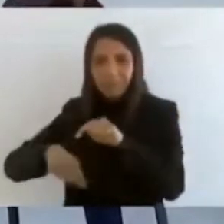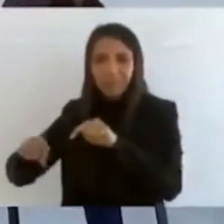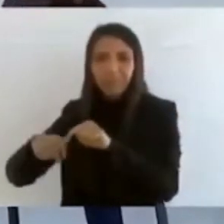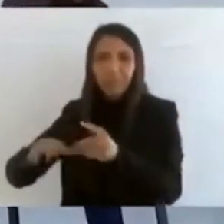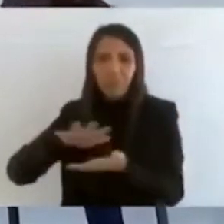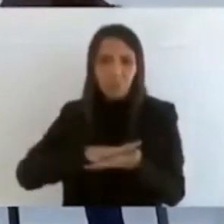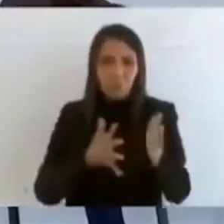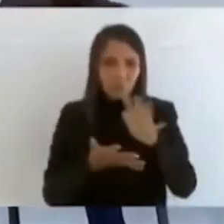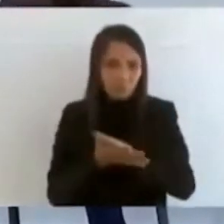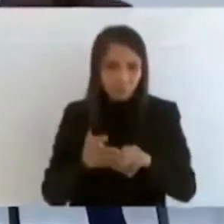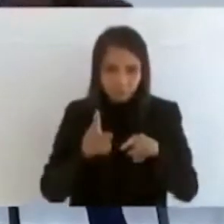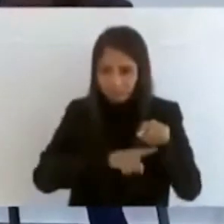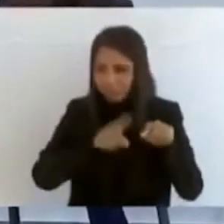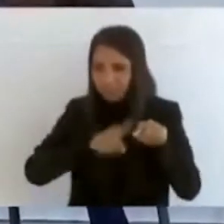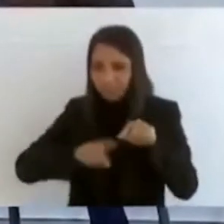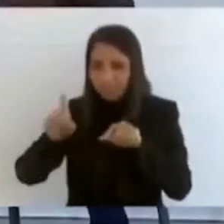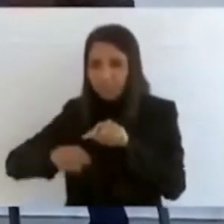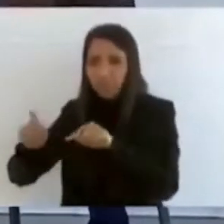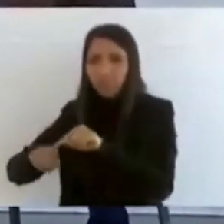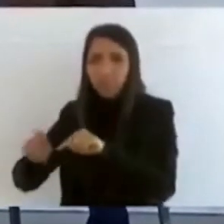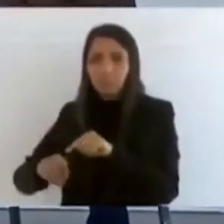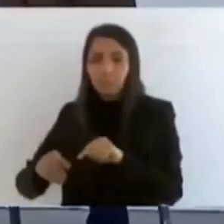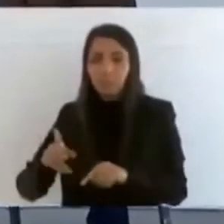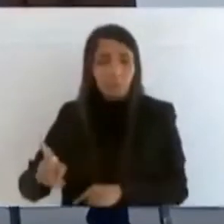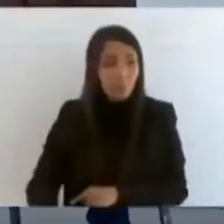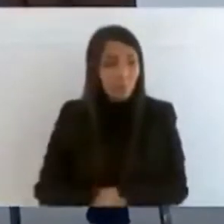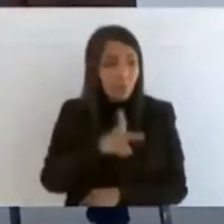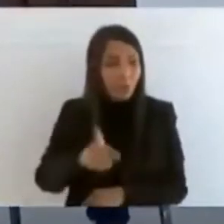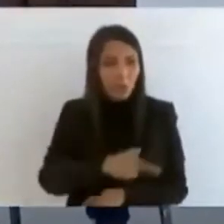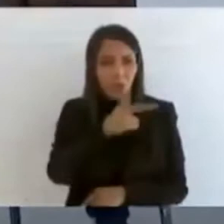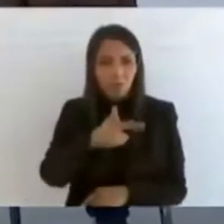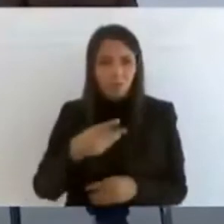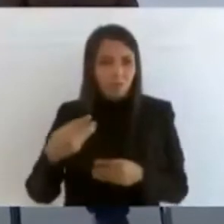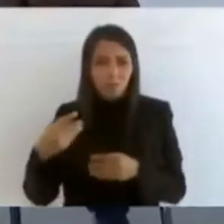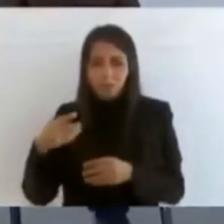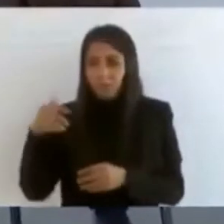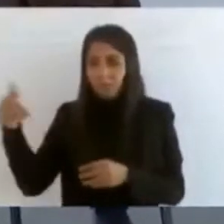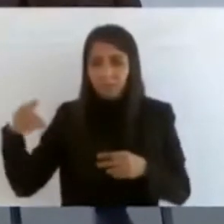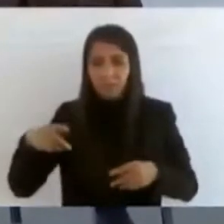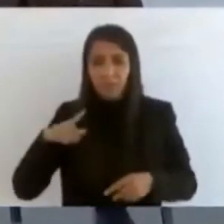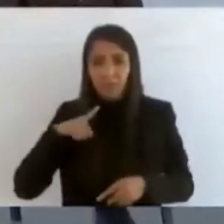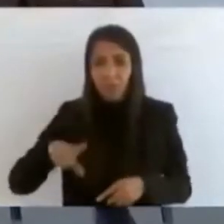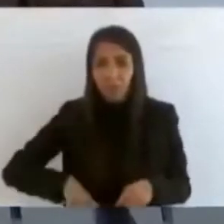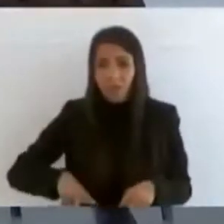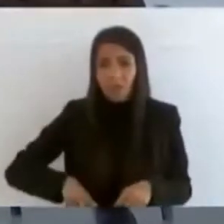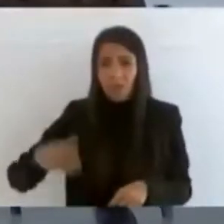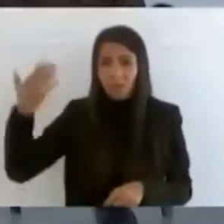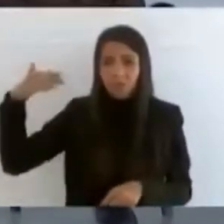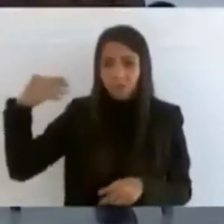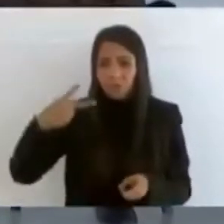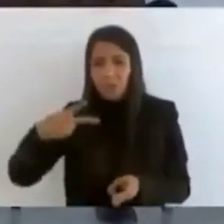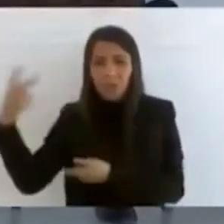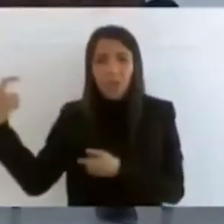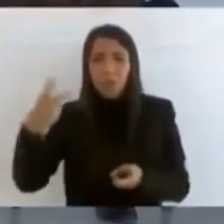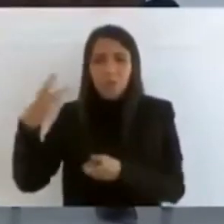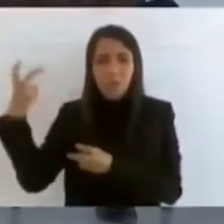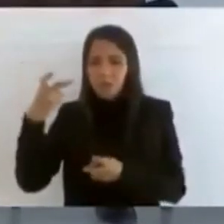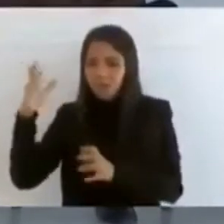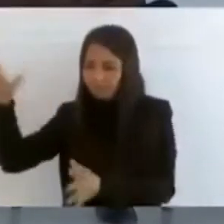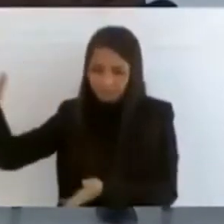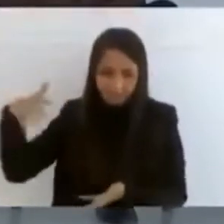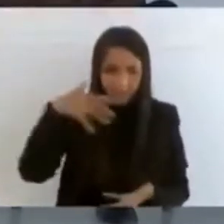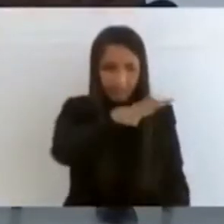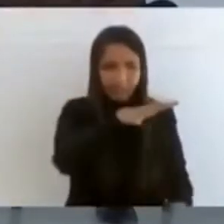devolverle al pueblo lo robado. Si no hay